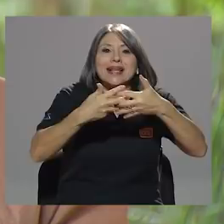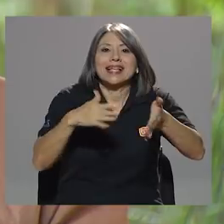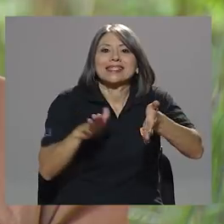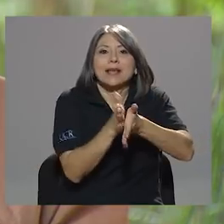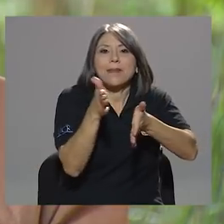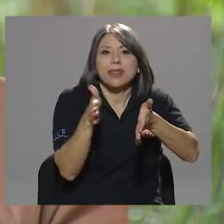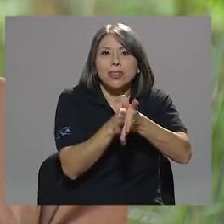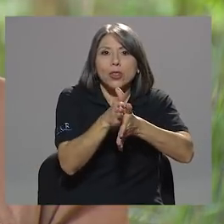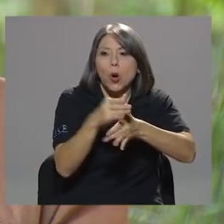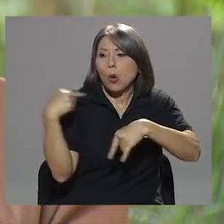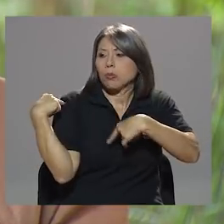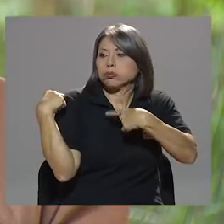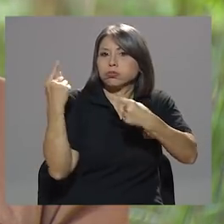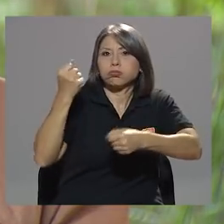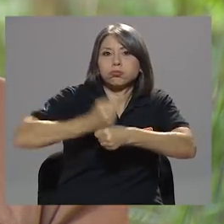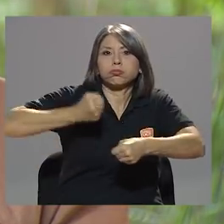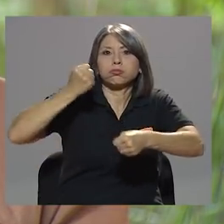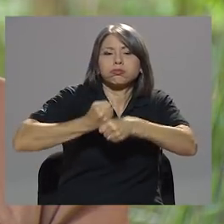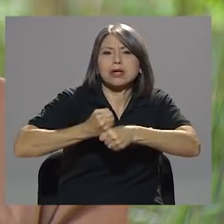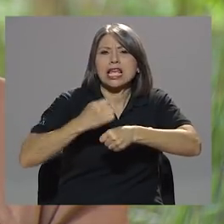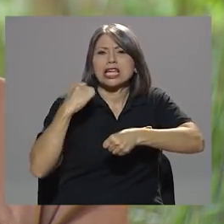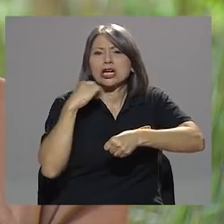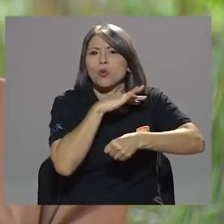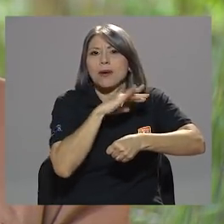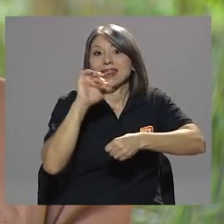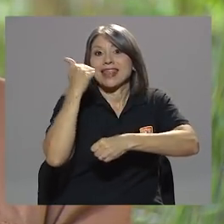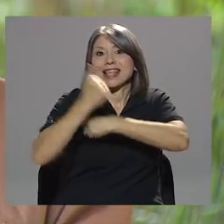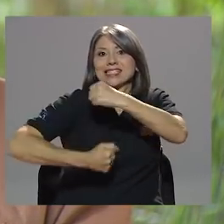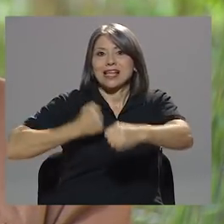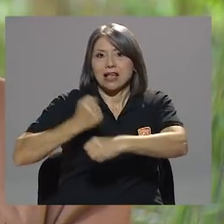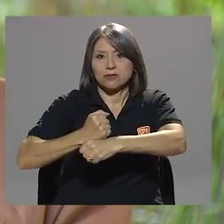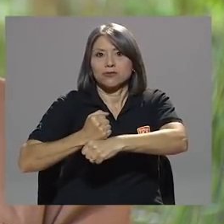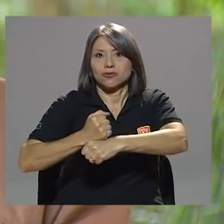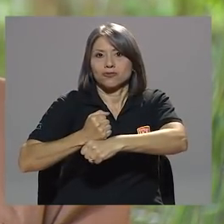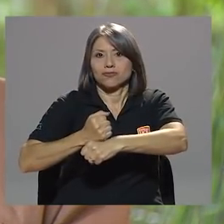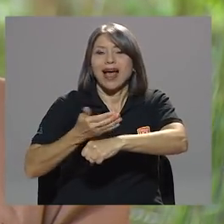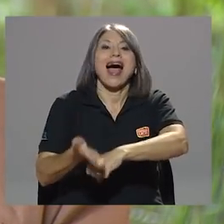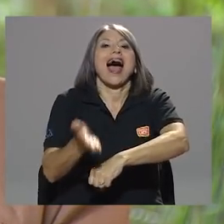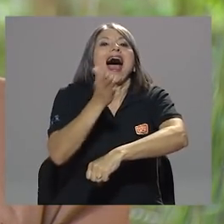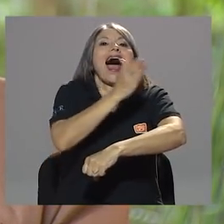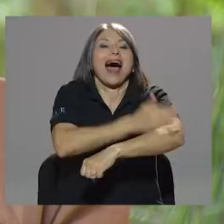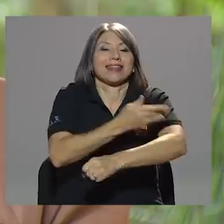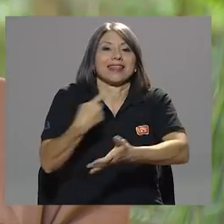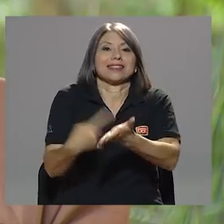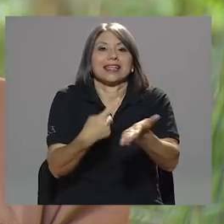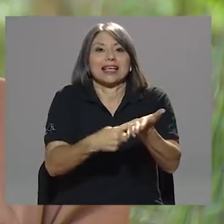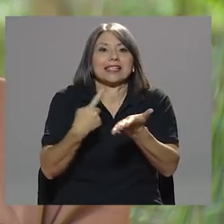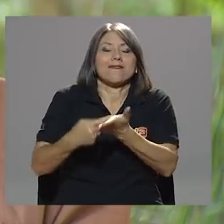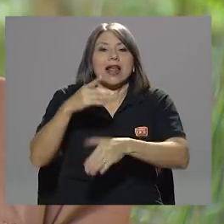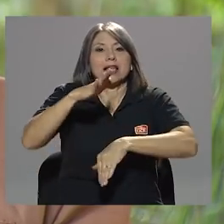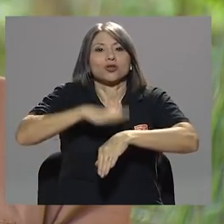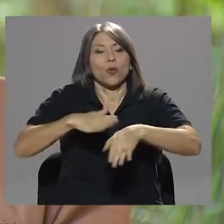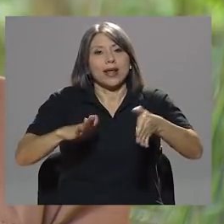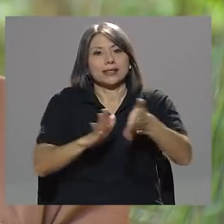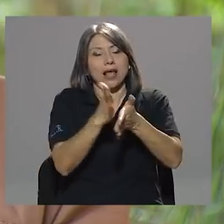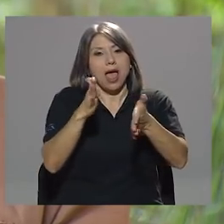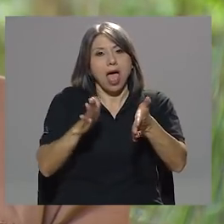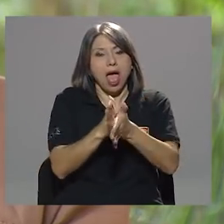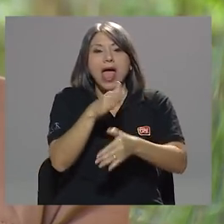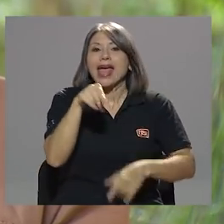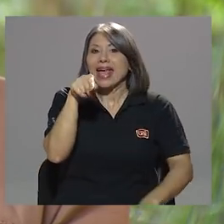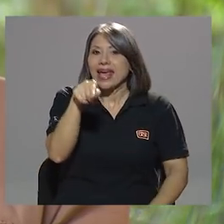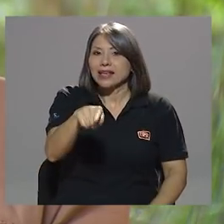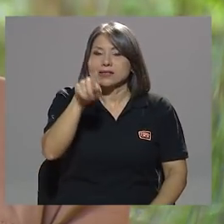irregularmente y claramente durante 10 años antes de que se estuviera en este momento con la discusión del tema del cemento, eso